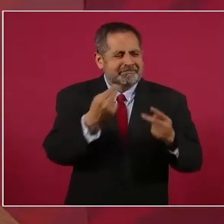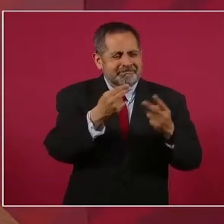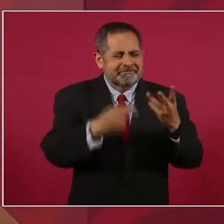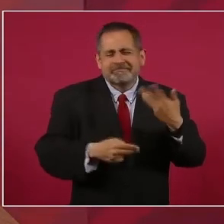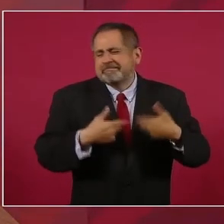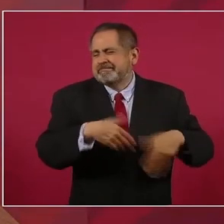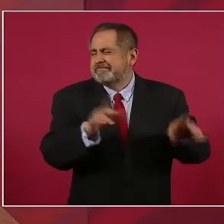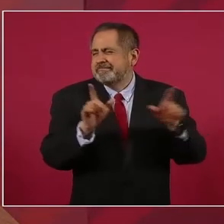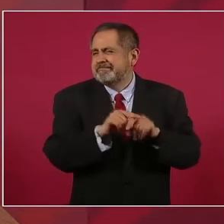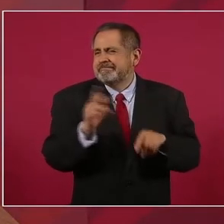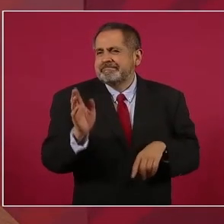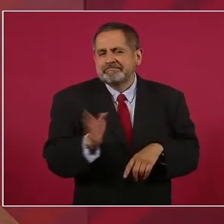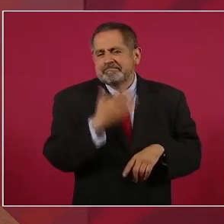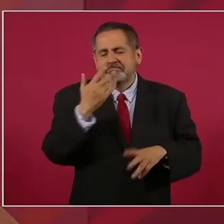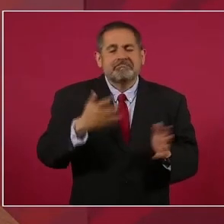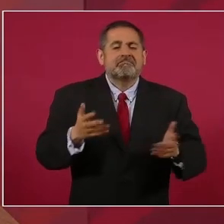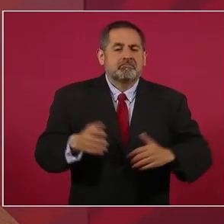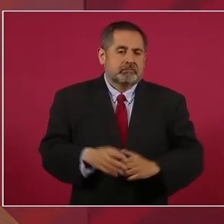repetir?